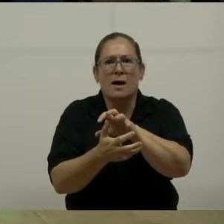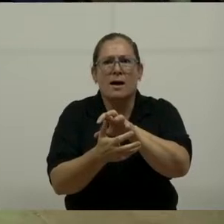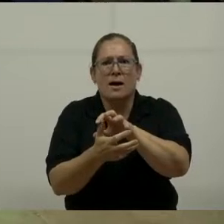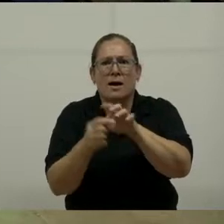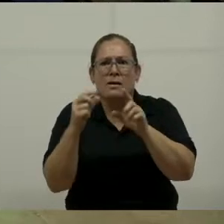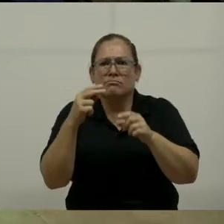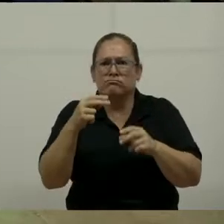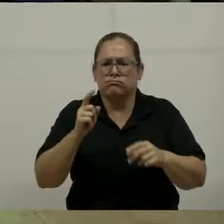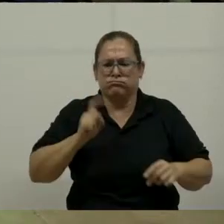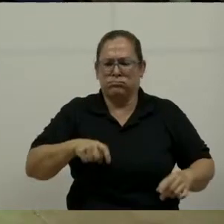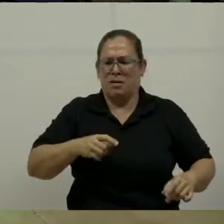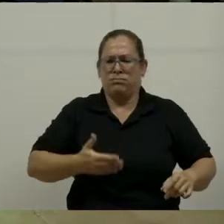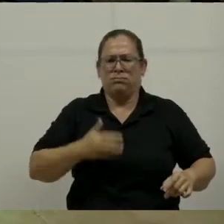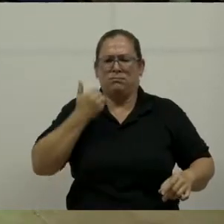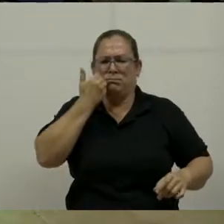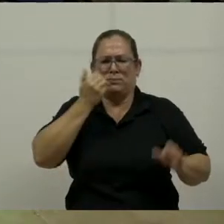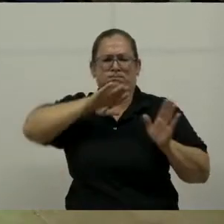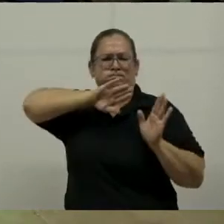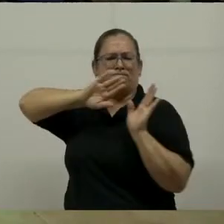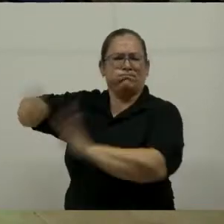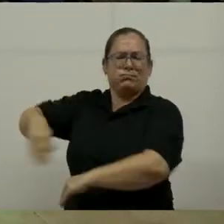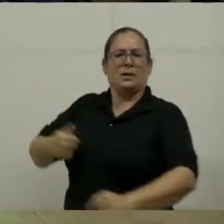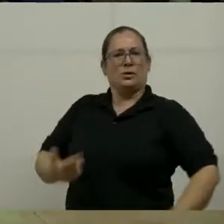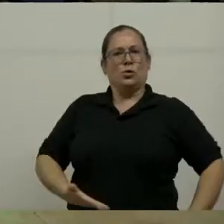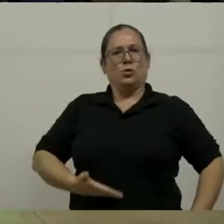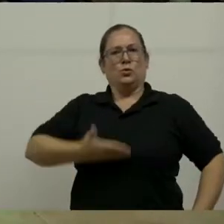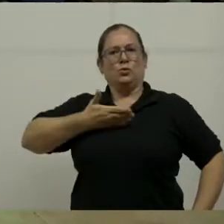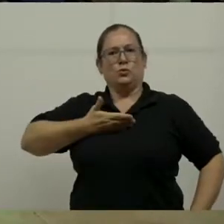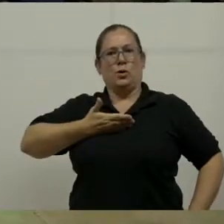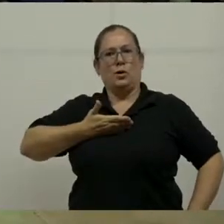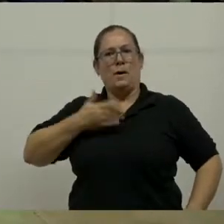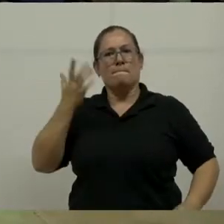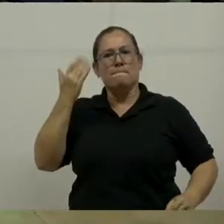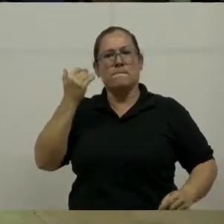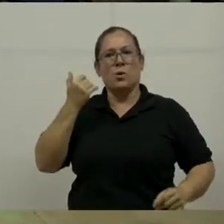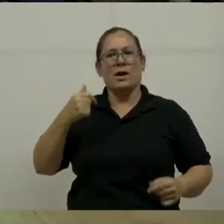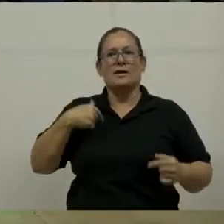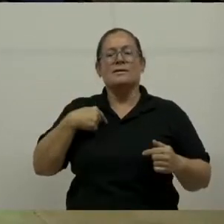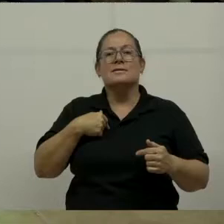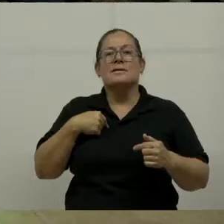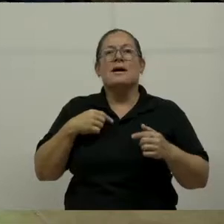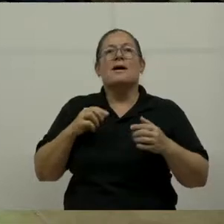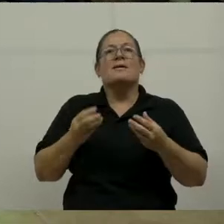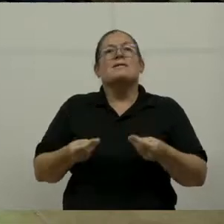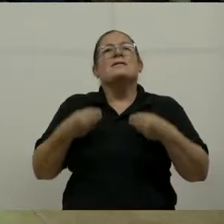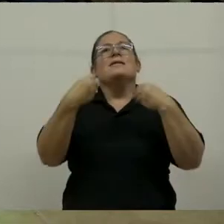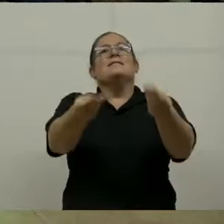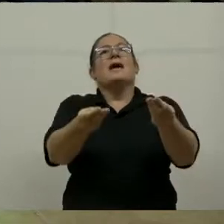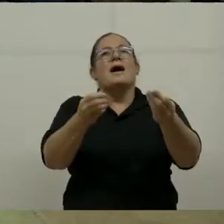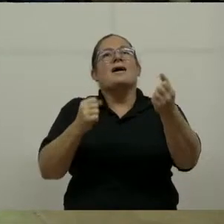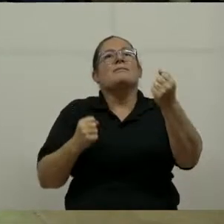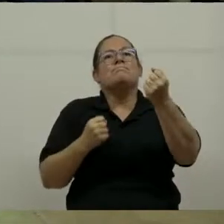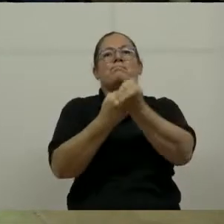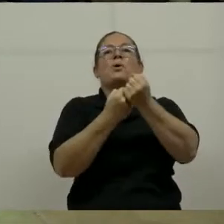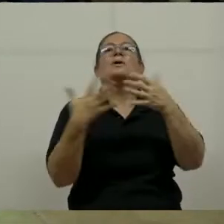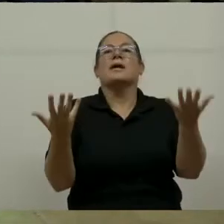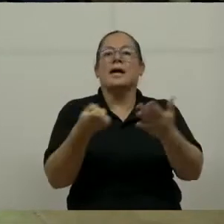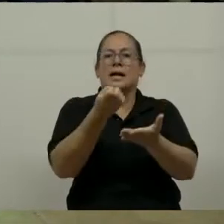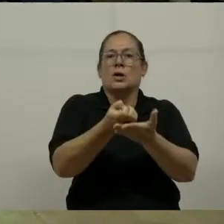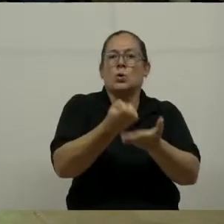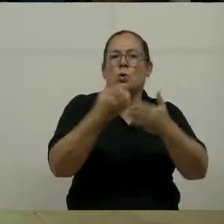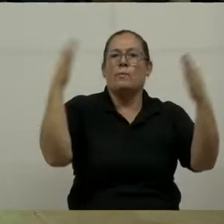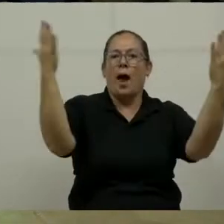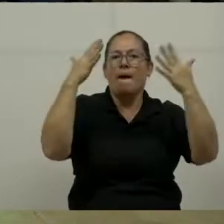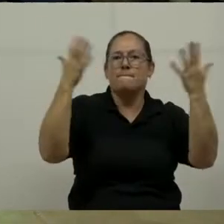¿Por qué? Porque van a poder retribuir su viaje tanto al ambiente como a la economía, a la sociedad. Y eso va a